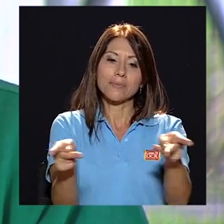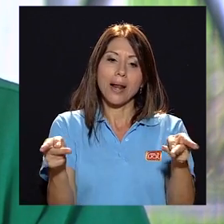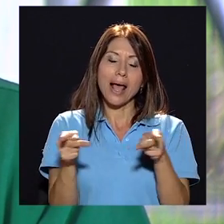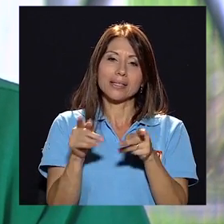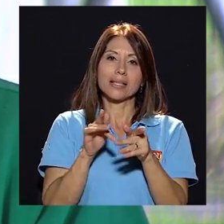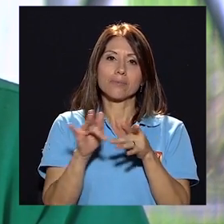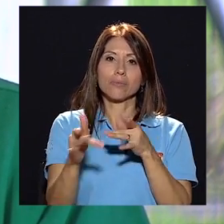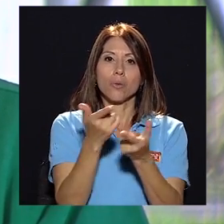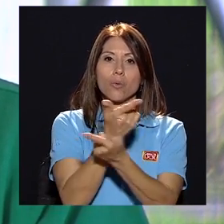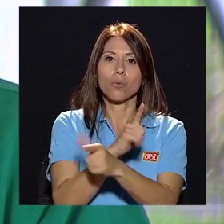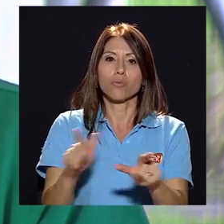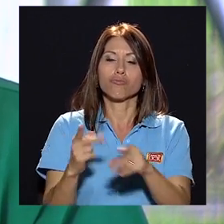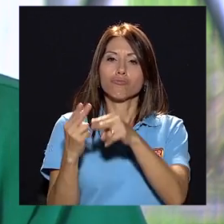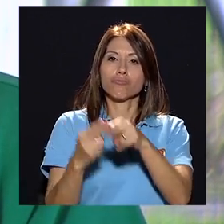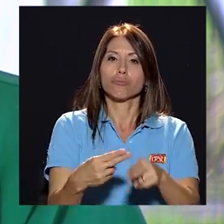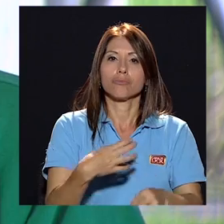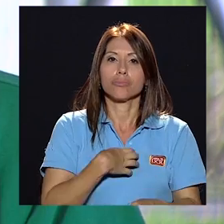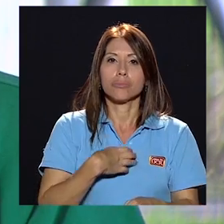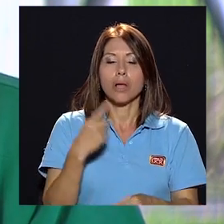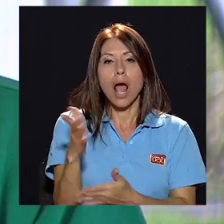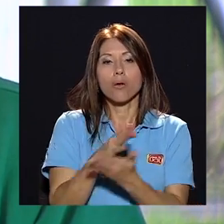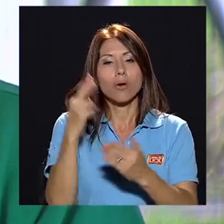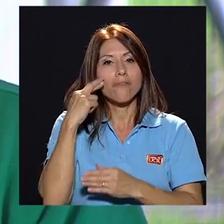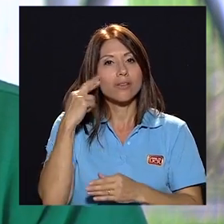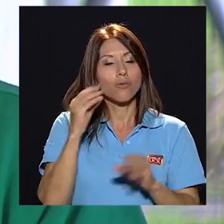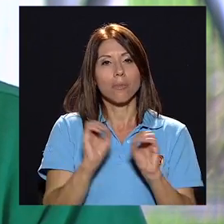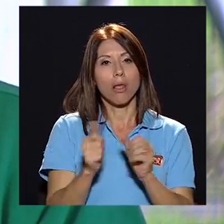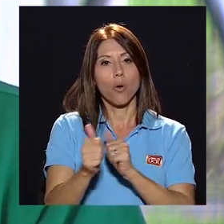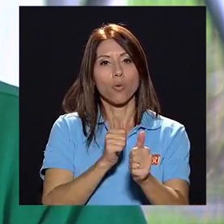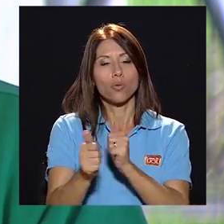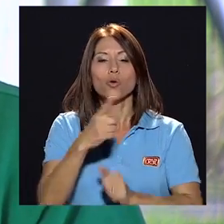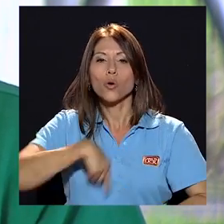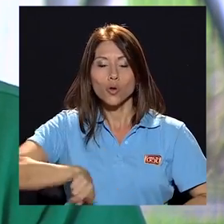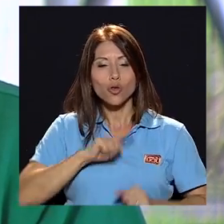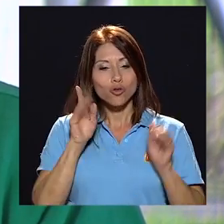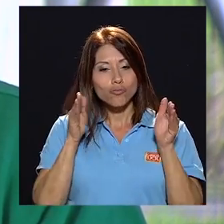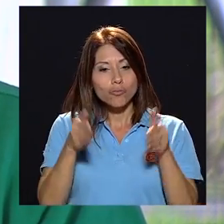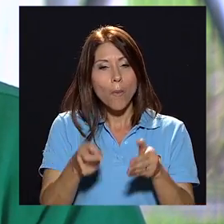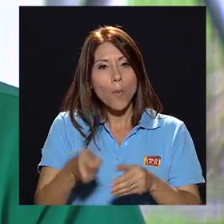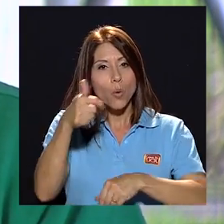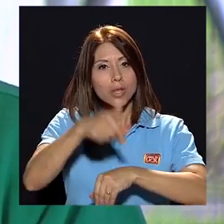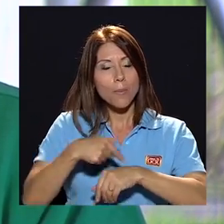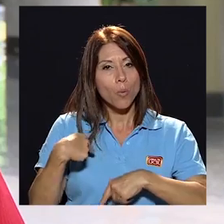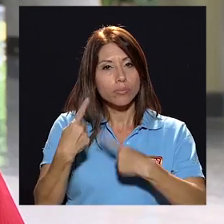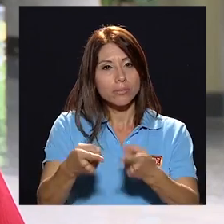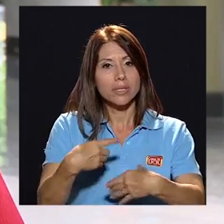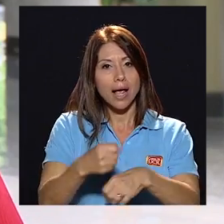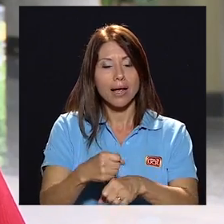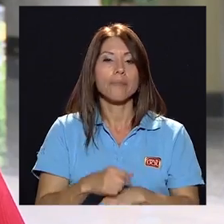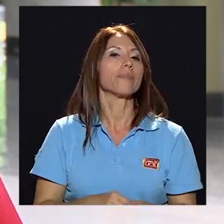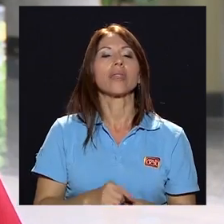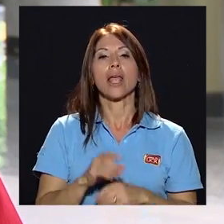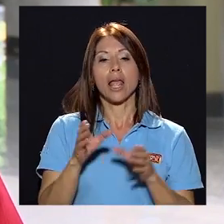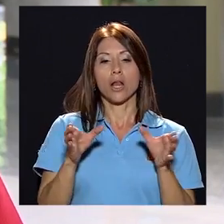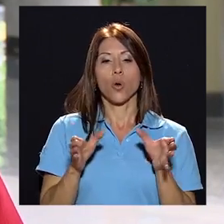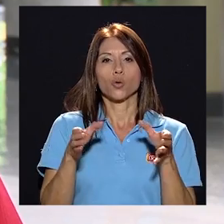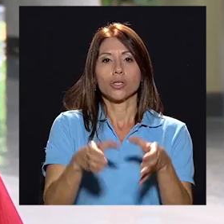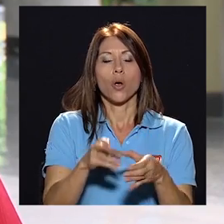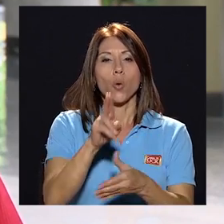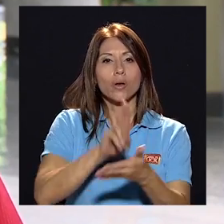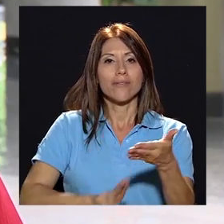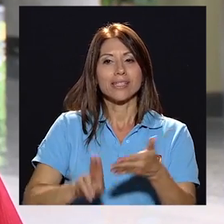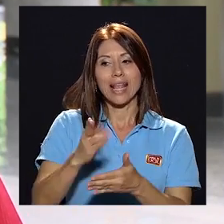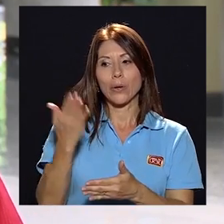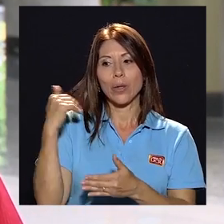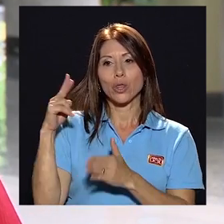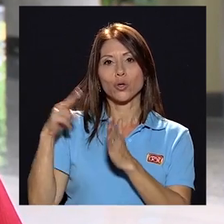plazas que ya están disponibles que por alguna razón no salen a concurso nos vamos a preocupar porque eso sea pronto El consejo universitario dictó en el